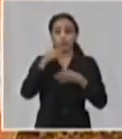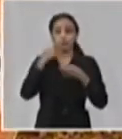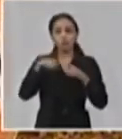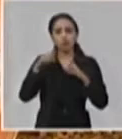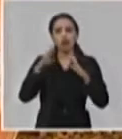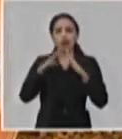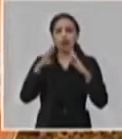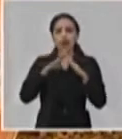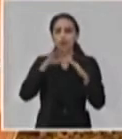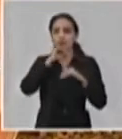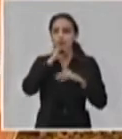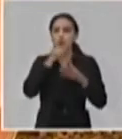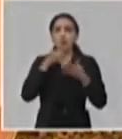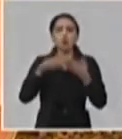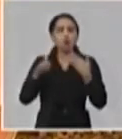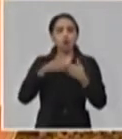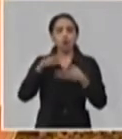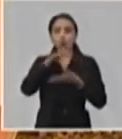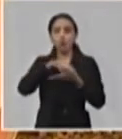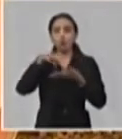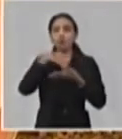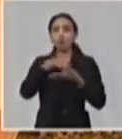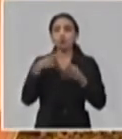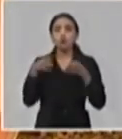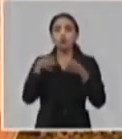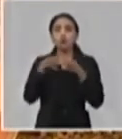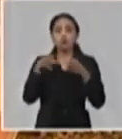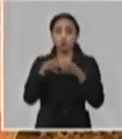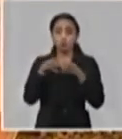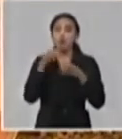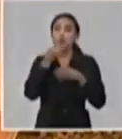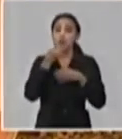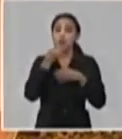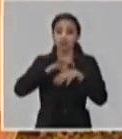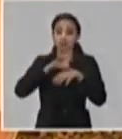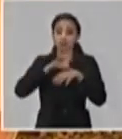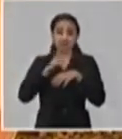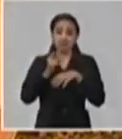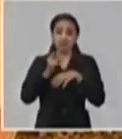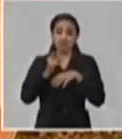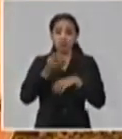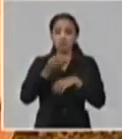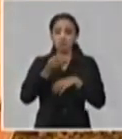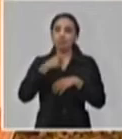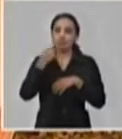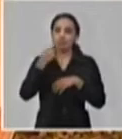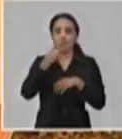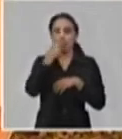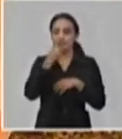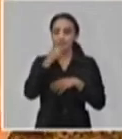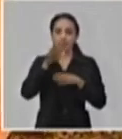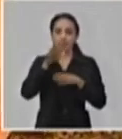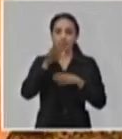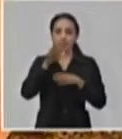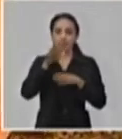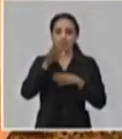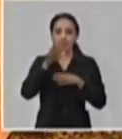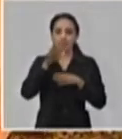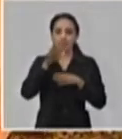maternos, cualquiera de los lugares donde sabemos que tenemos grupos vulnerables y que tenemos que atender de manera diferente.